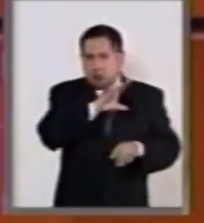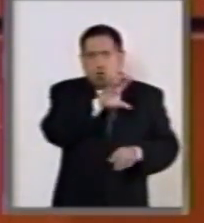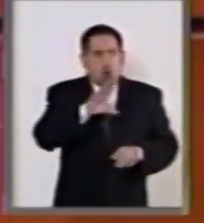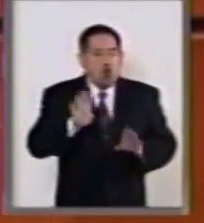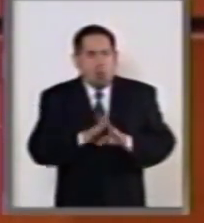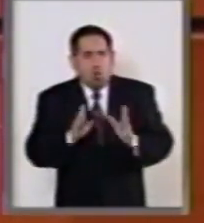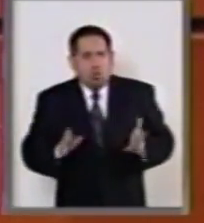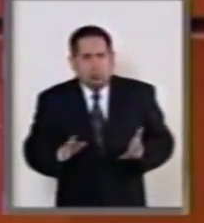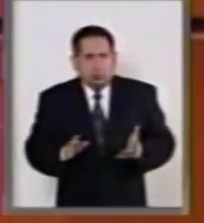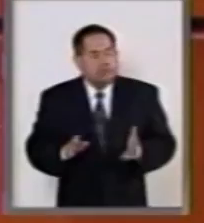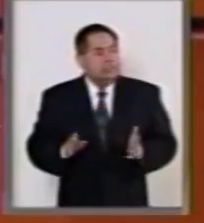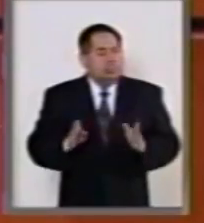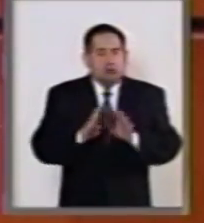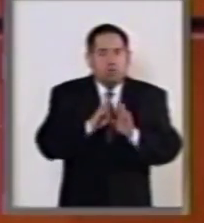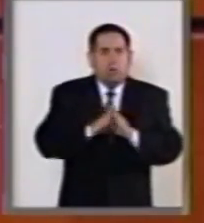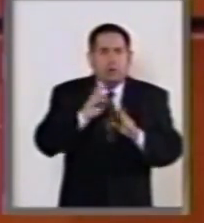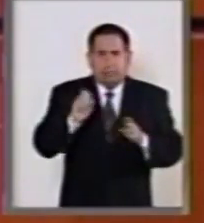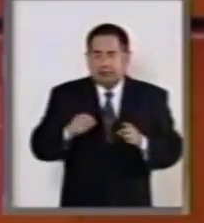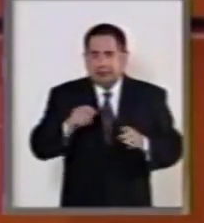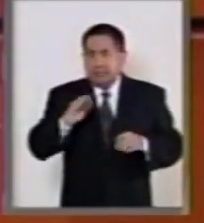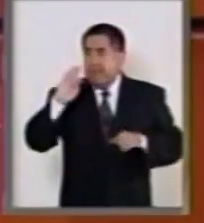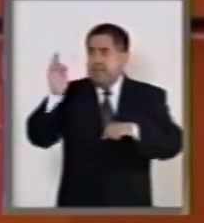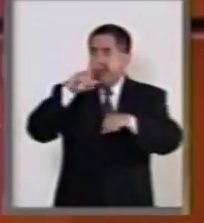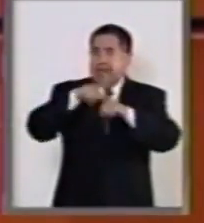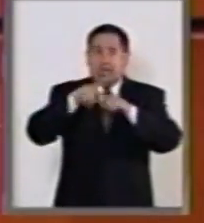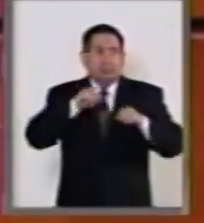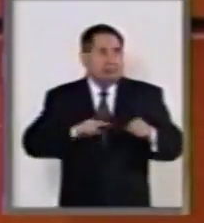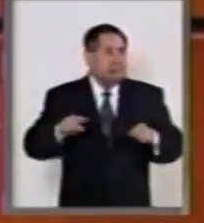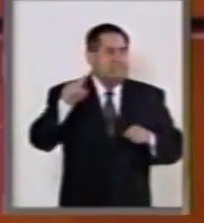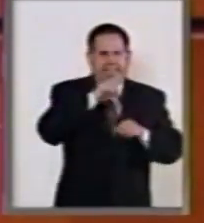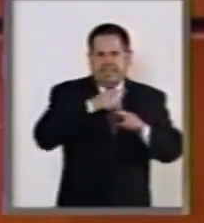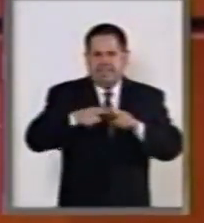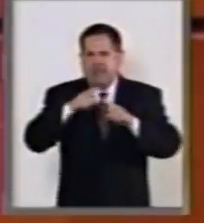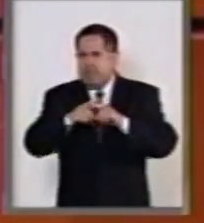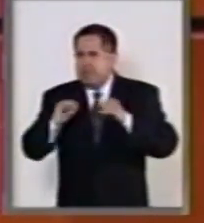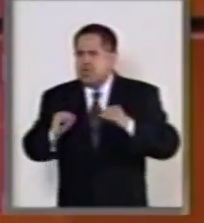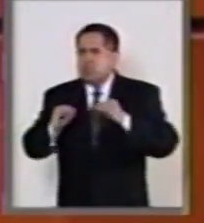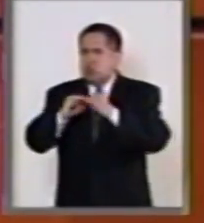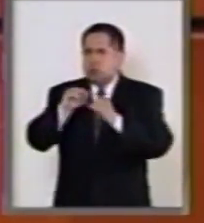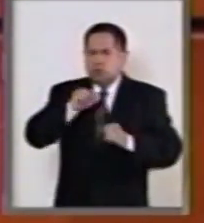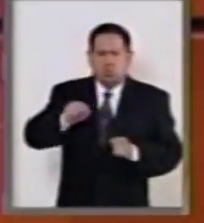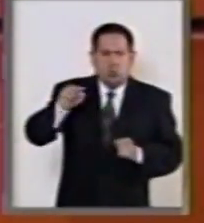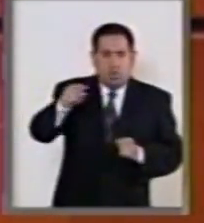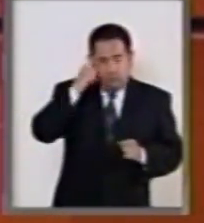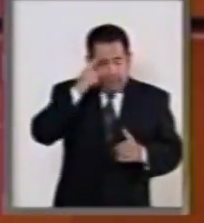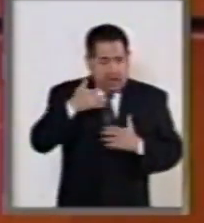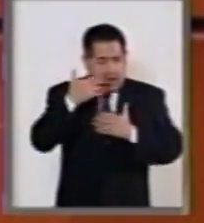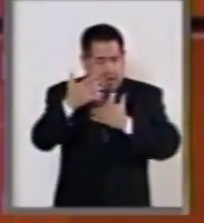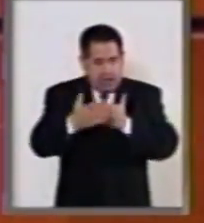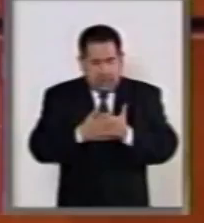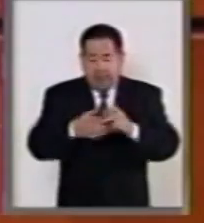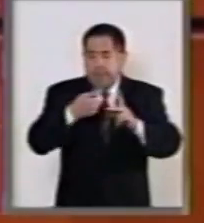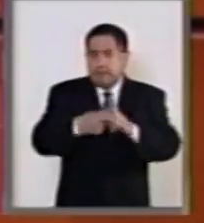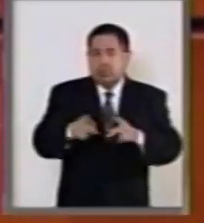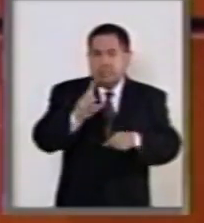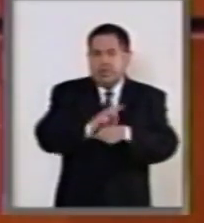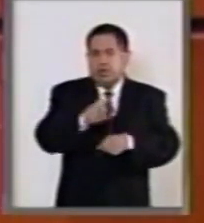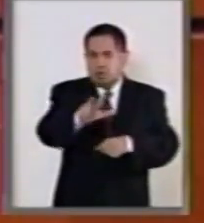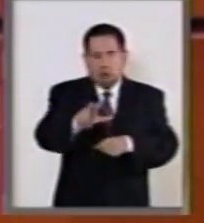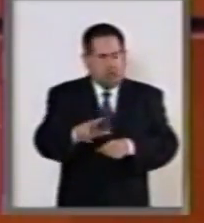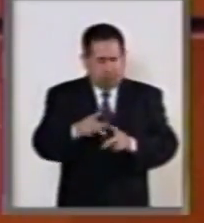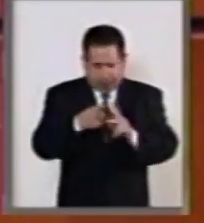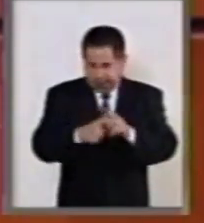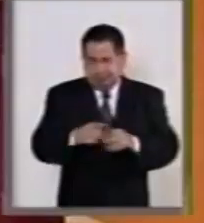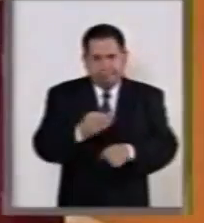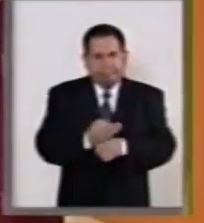cómo se ha trabajado en la federación por las distintas instituciones para llegar a la entrada de vigor de esta gran reforma